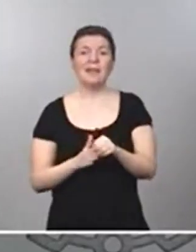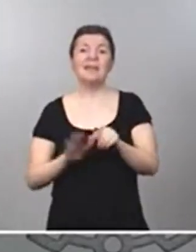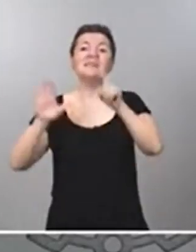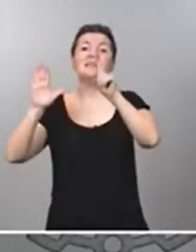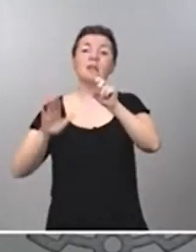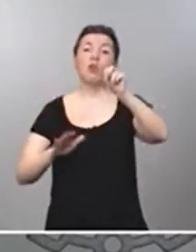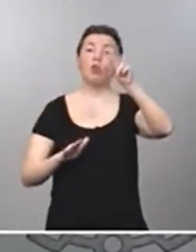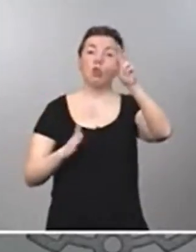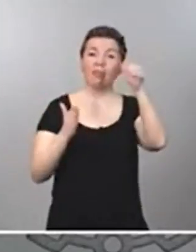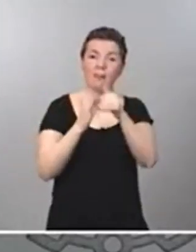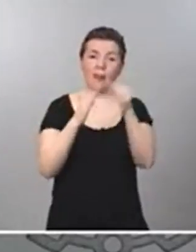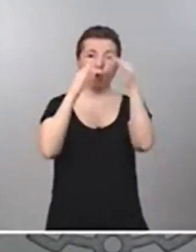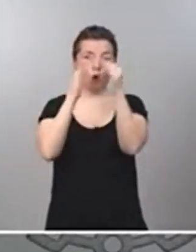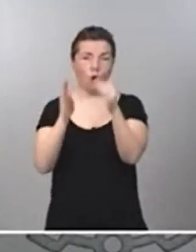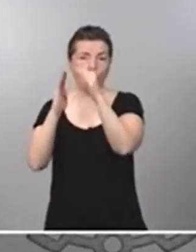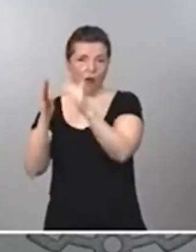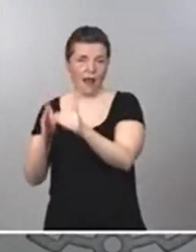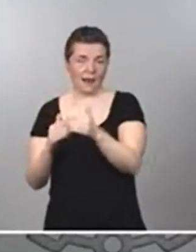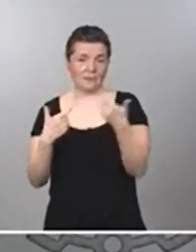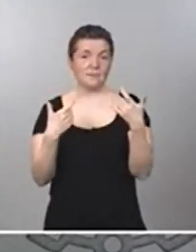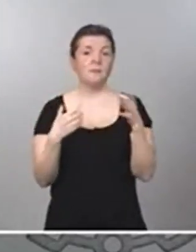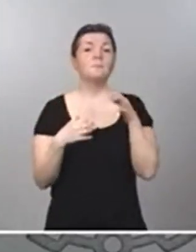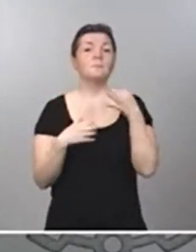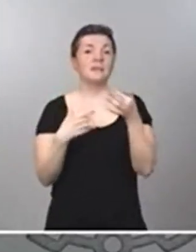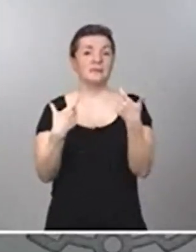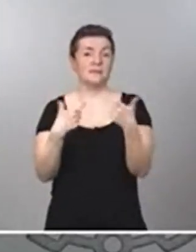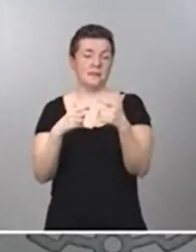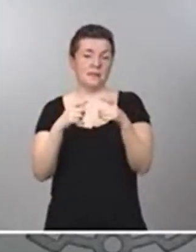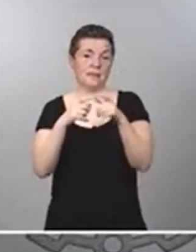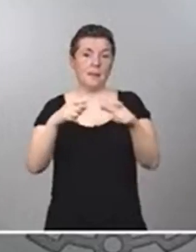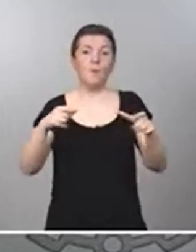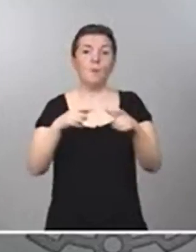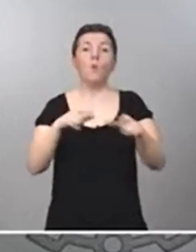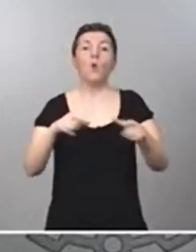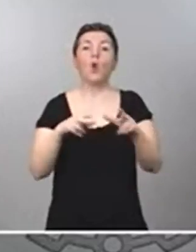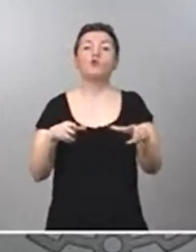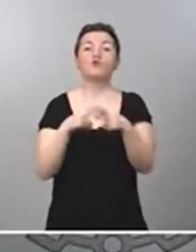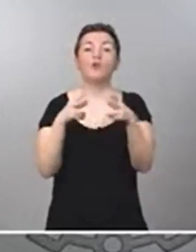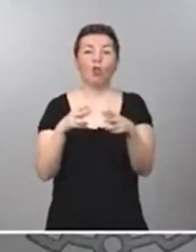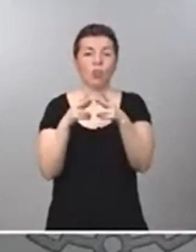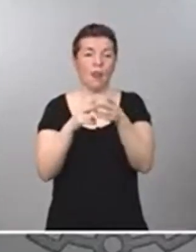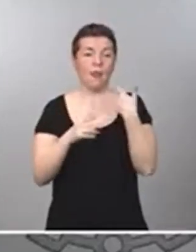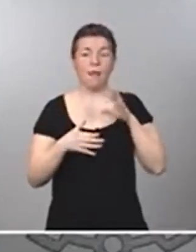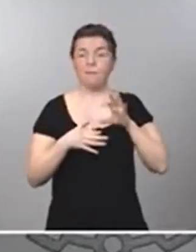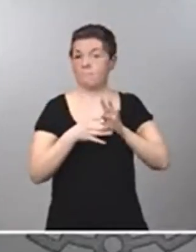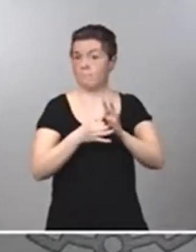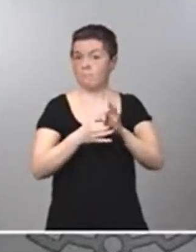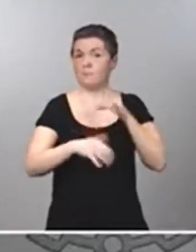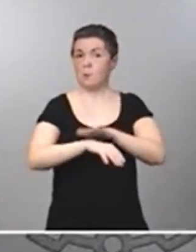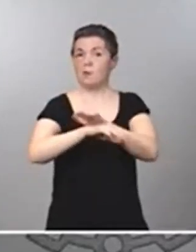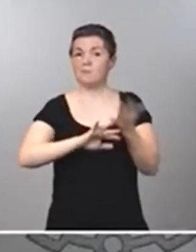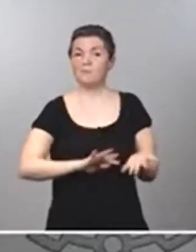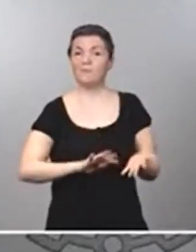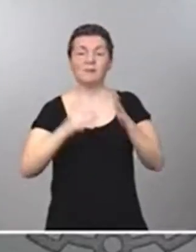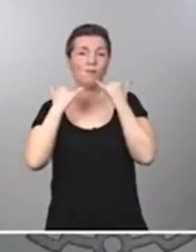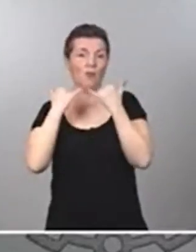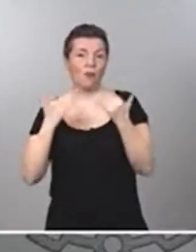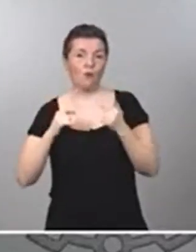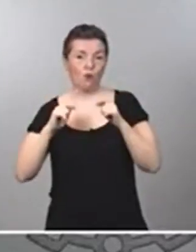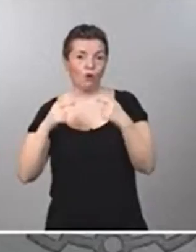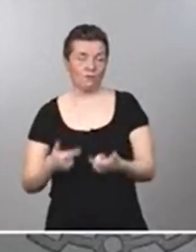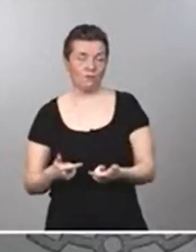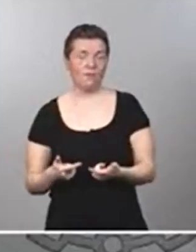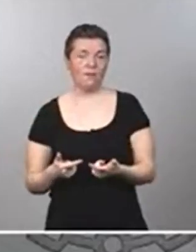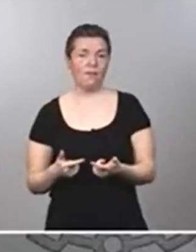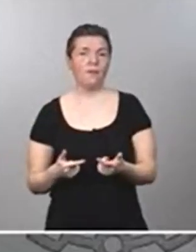hogares perceptores del bono social, en la línea que marcó el Ministerio de Transición Ecológica, van a tener